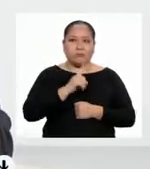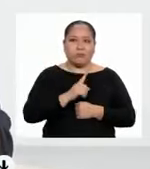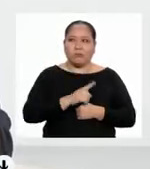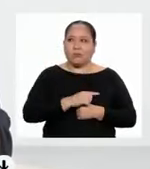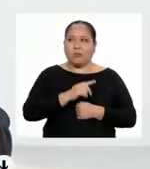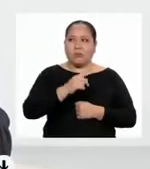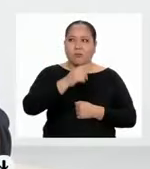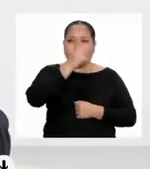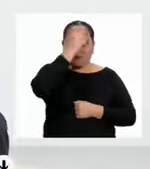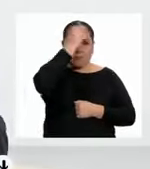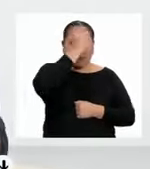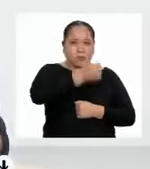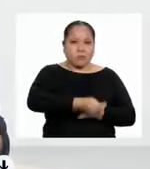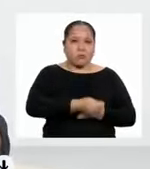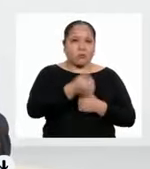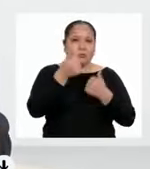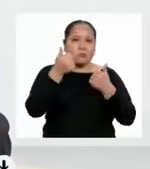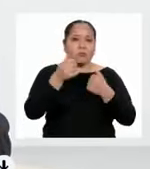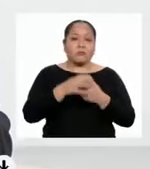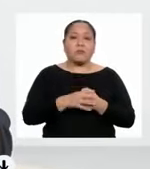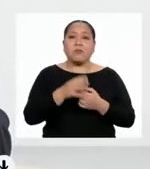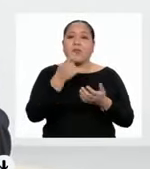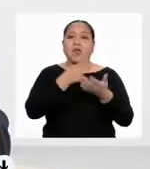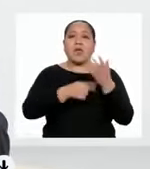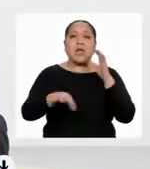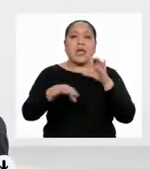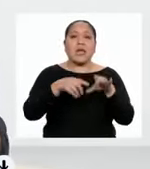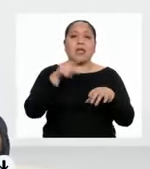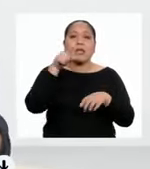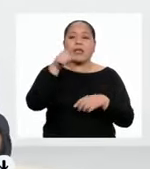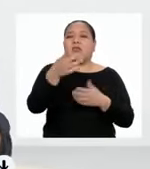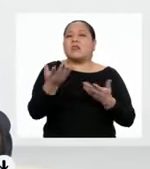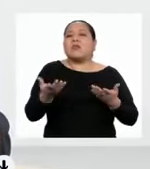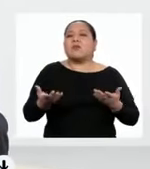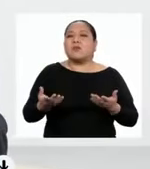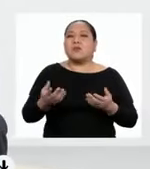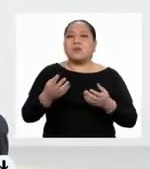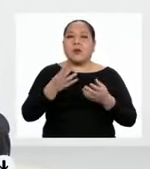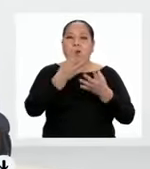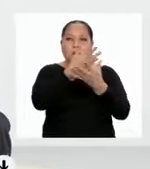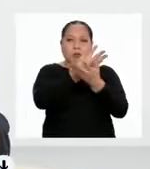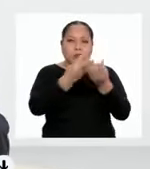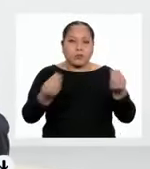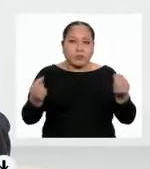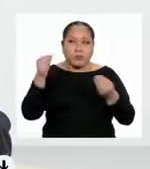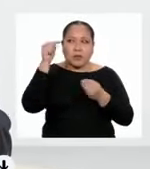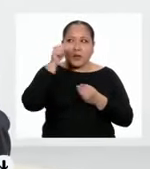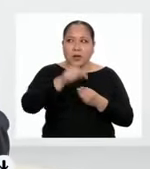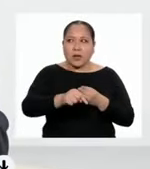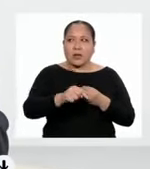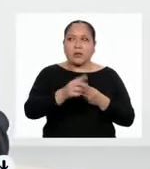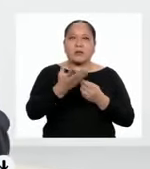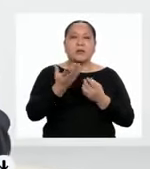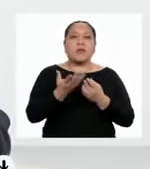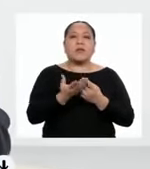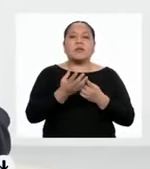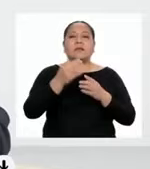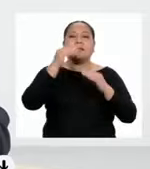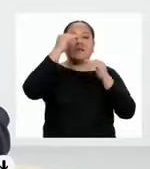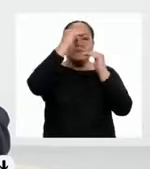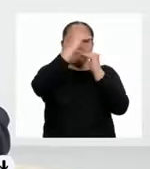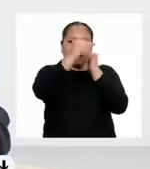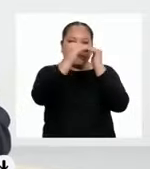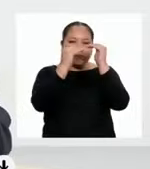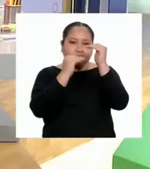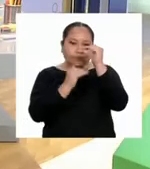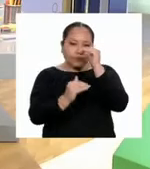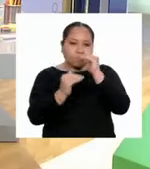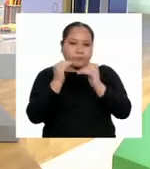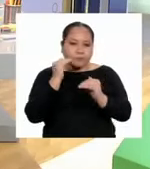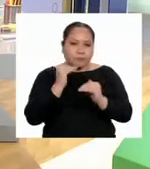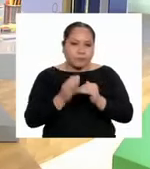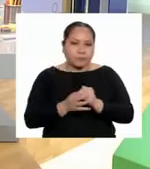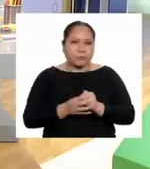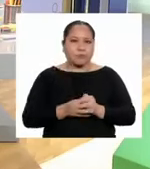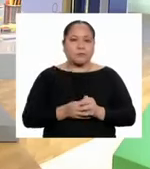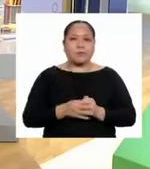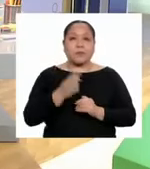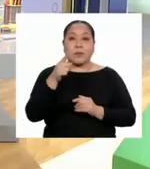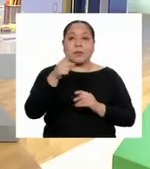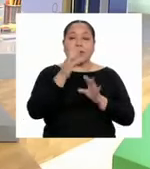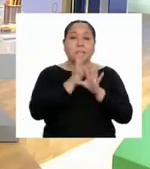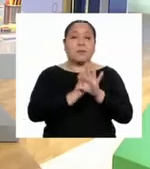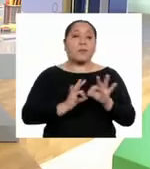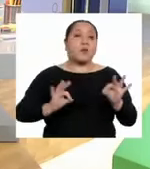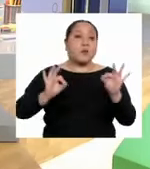adecuado. ¿Pero qué harías entonces para desaparecer estas supuestas jerarquías? Es